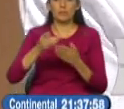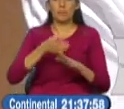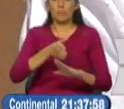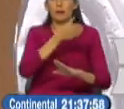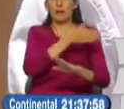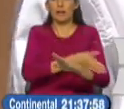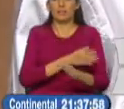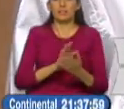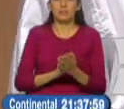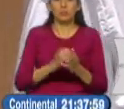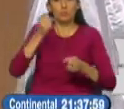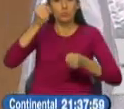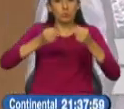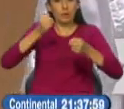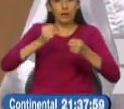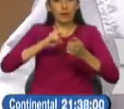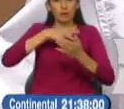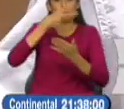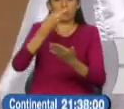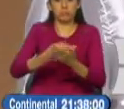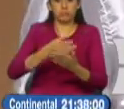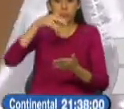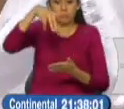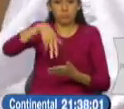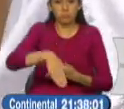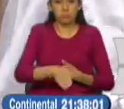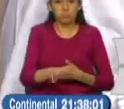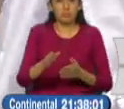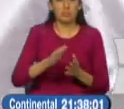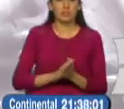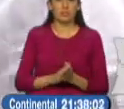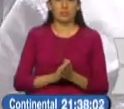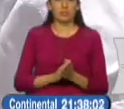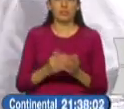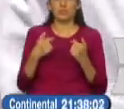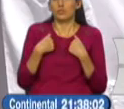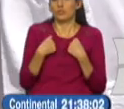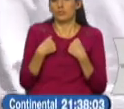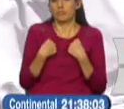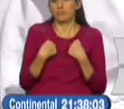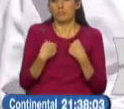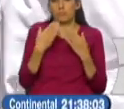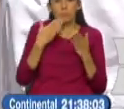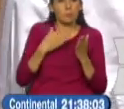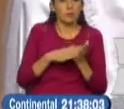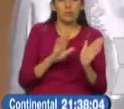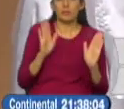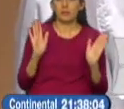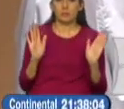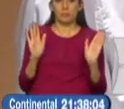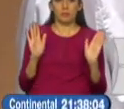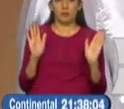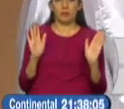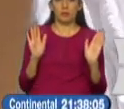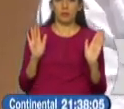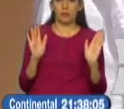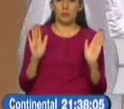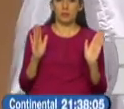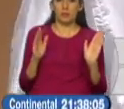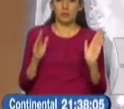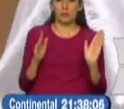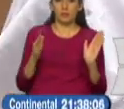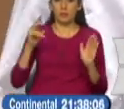Un carro estuvo a punto de caer y póngase que por algún motivo yo por miembro aquí del barrio